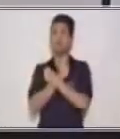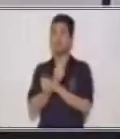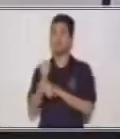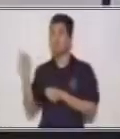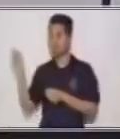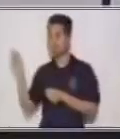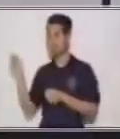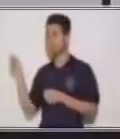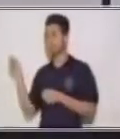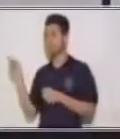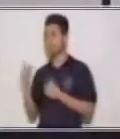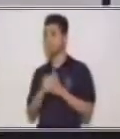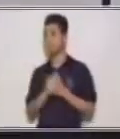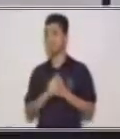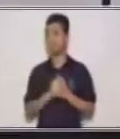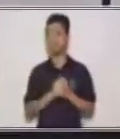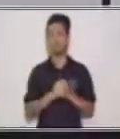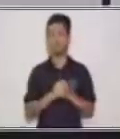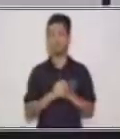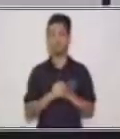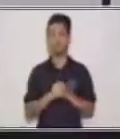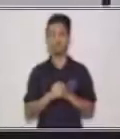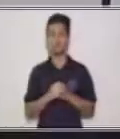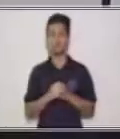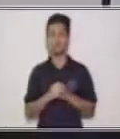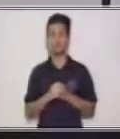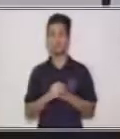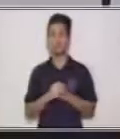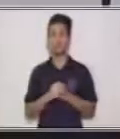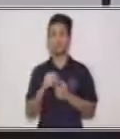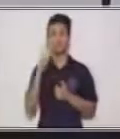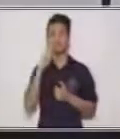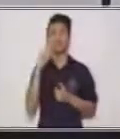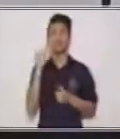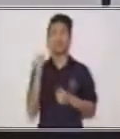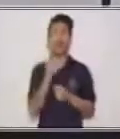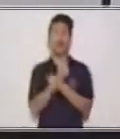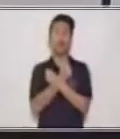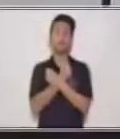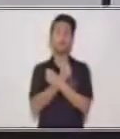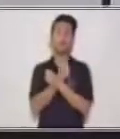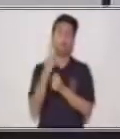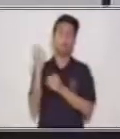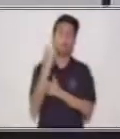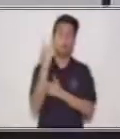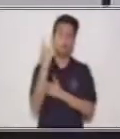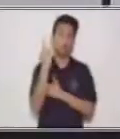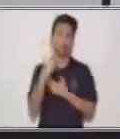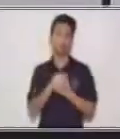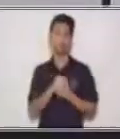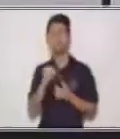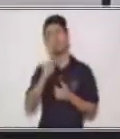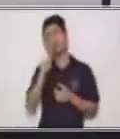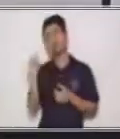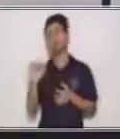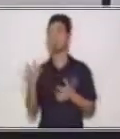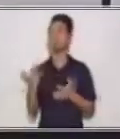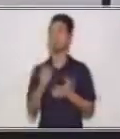En todas familias tiene que haber amor. Porque el amor es esencial para que estemos bien. ¿Qué otra cosa tiene que haber en una familia?